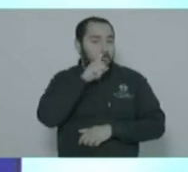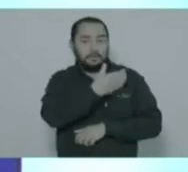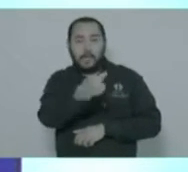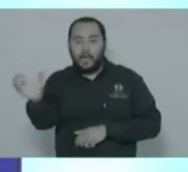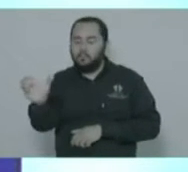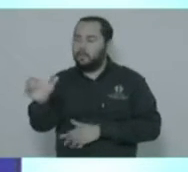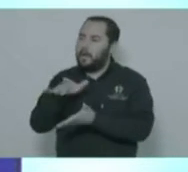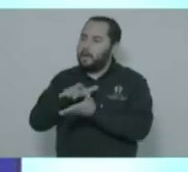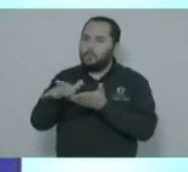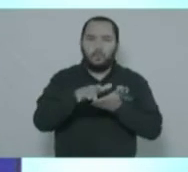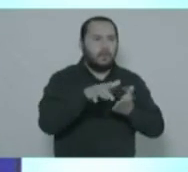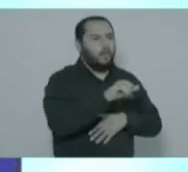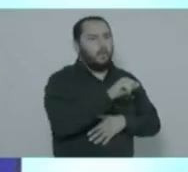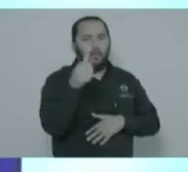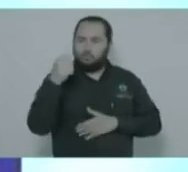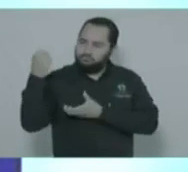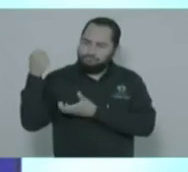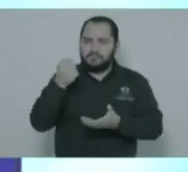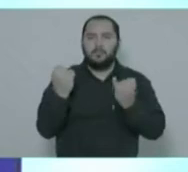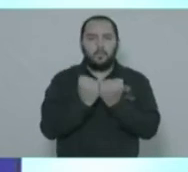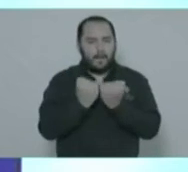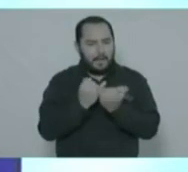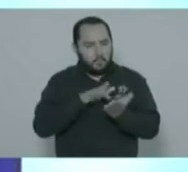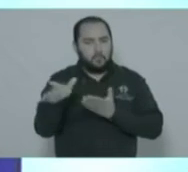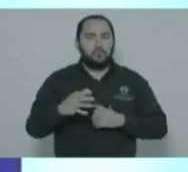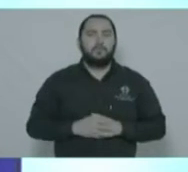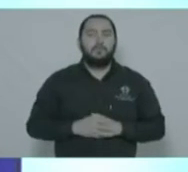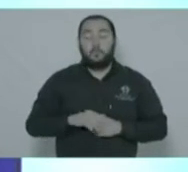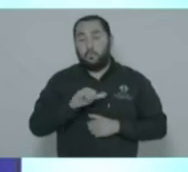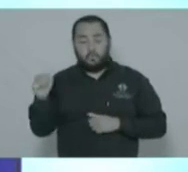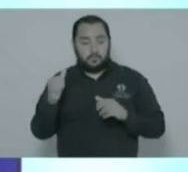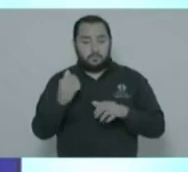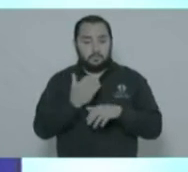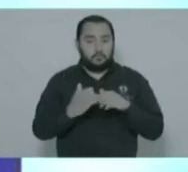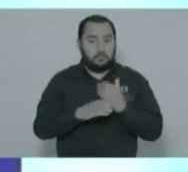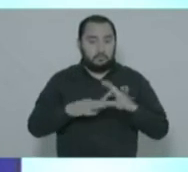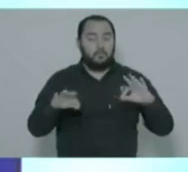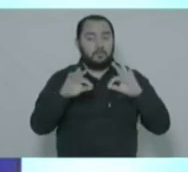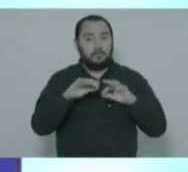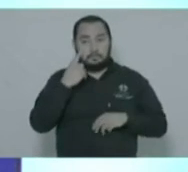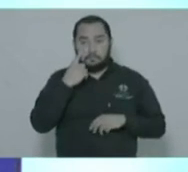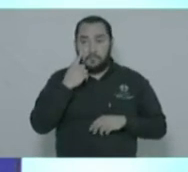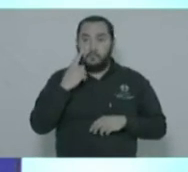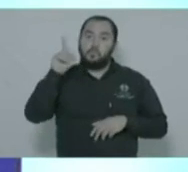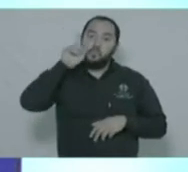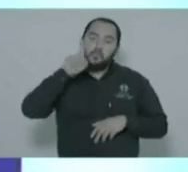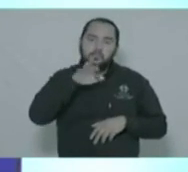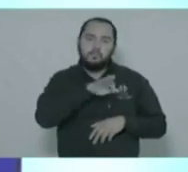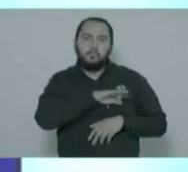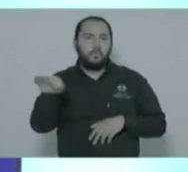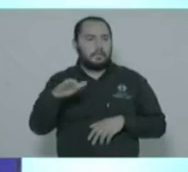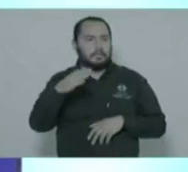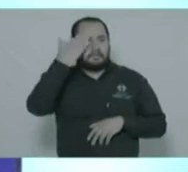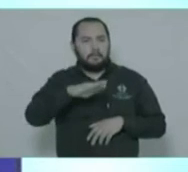apoyándolos con otro fondo de igual manera. Y algo muy importante es que nuestras mujeres puedan tener la certeza de que